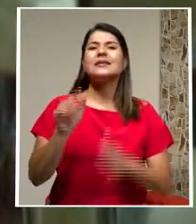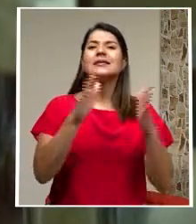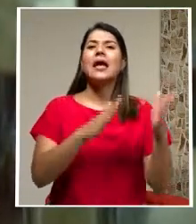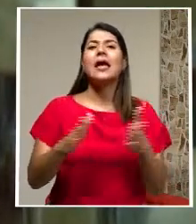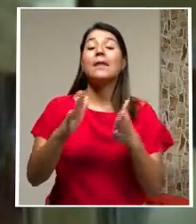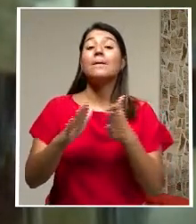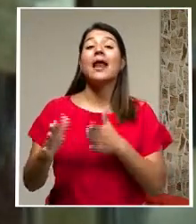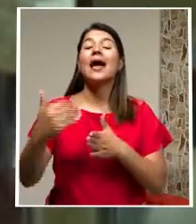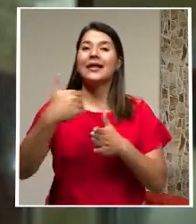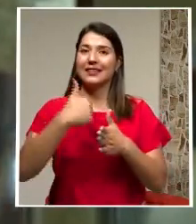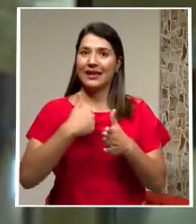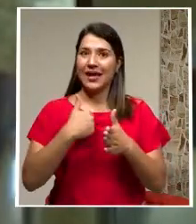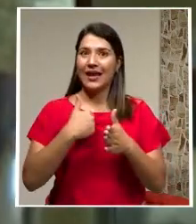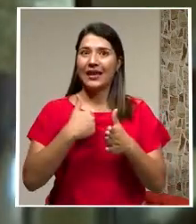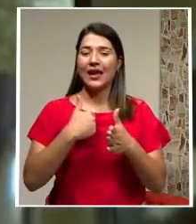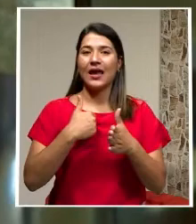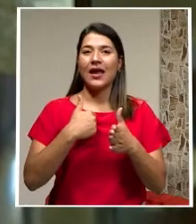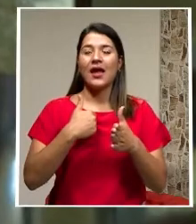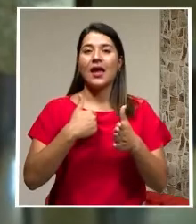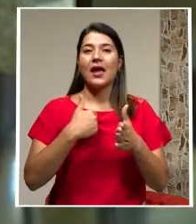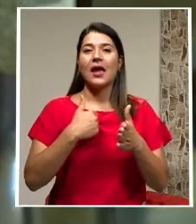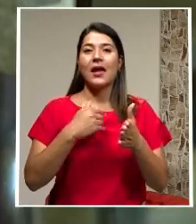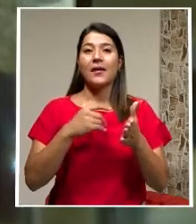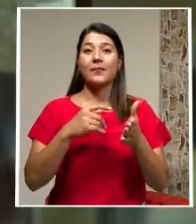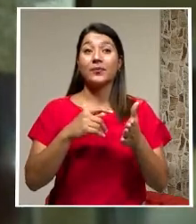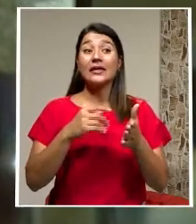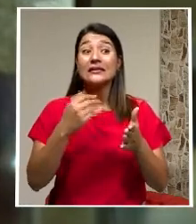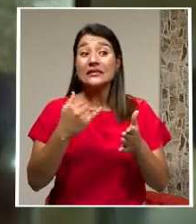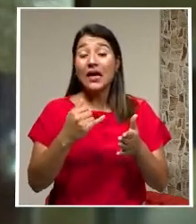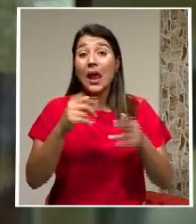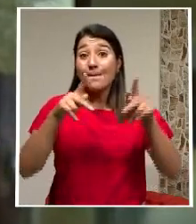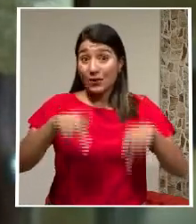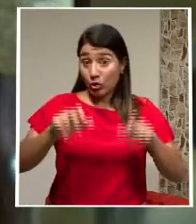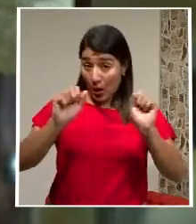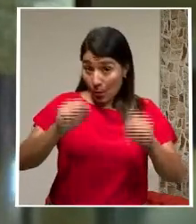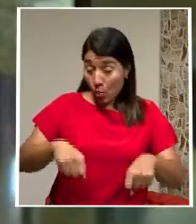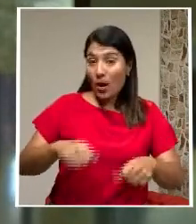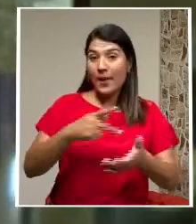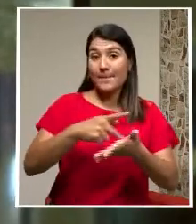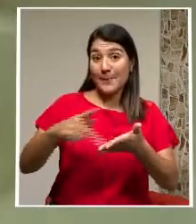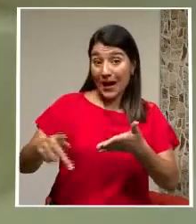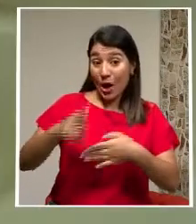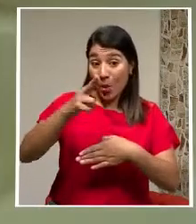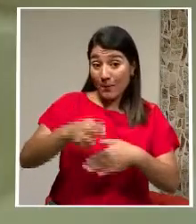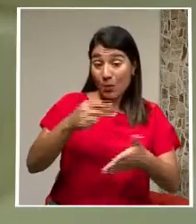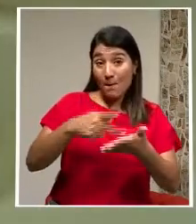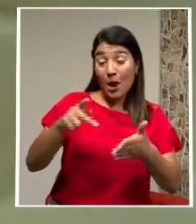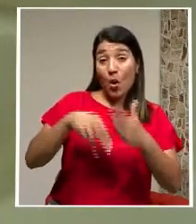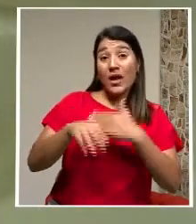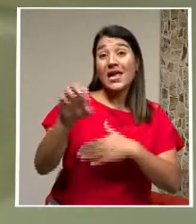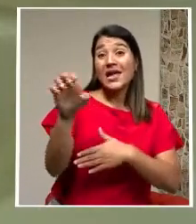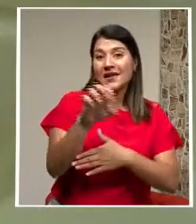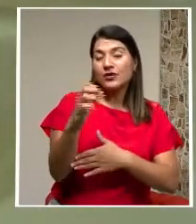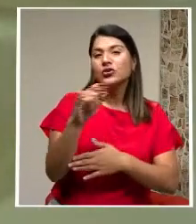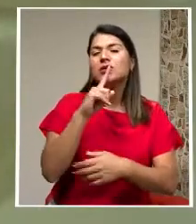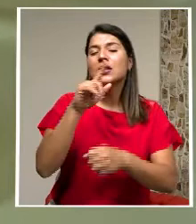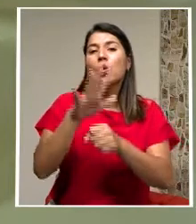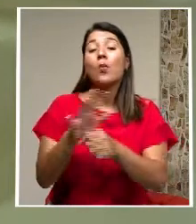requisitos Como un aumento En la lectura Del consumo Donde la causa Del aumento No sea